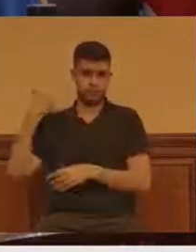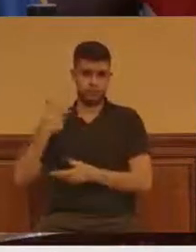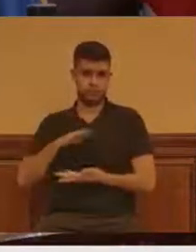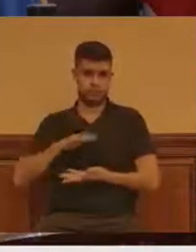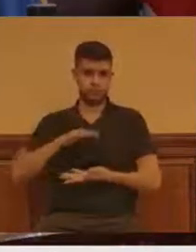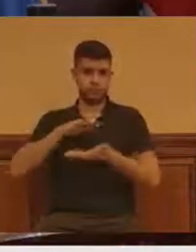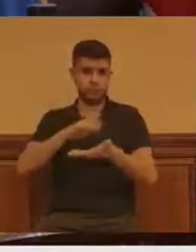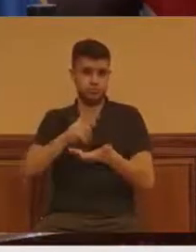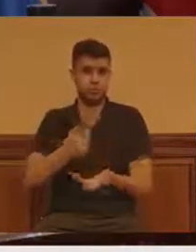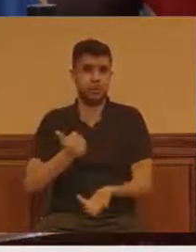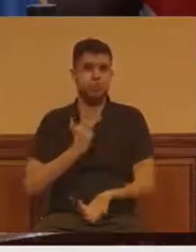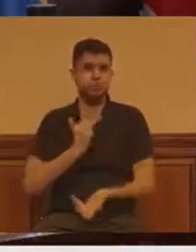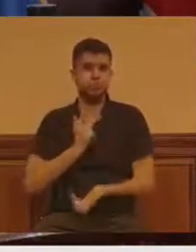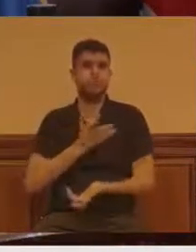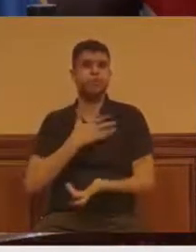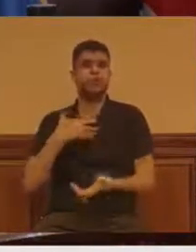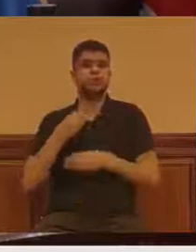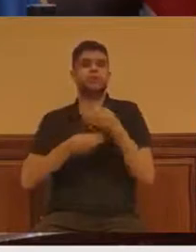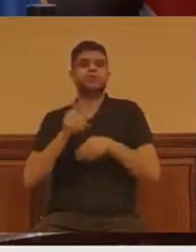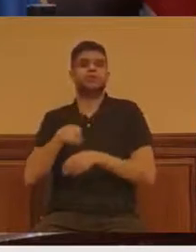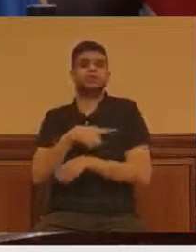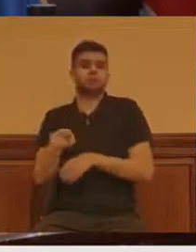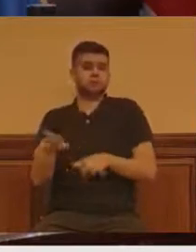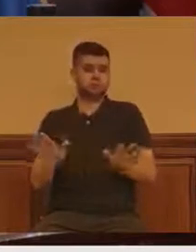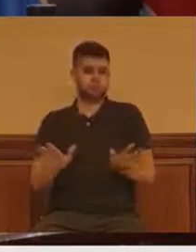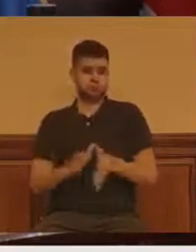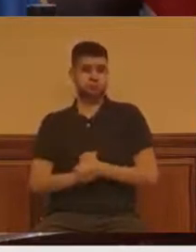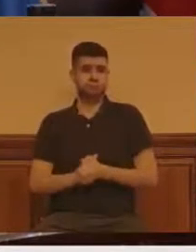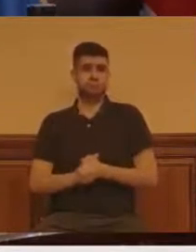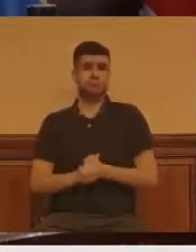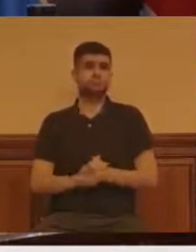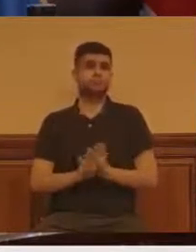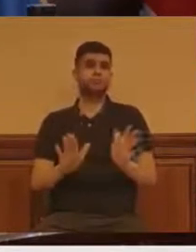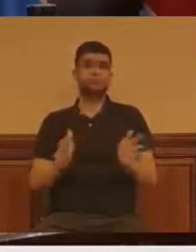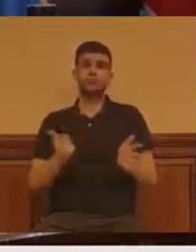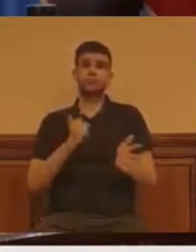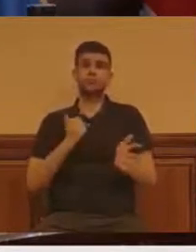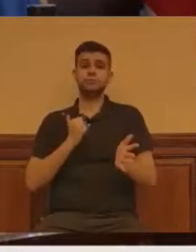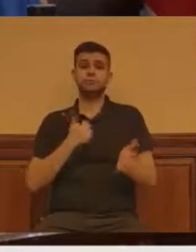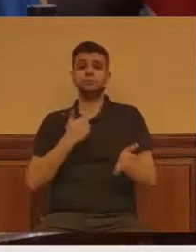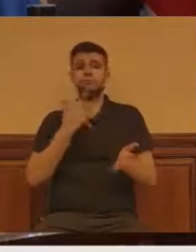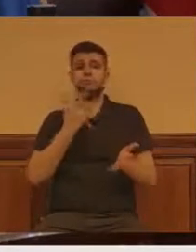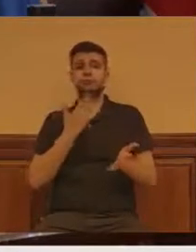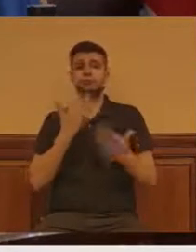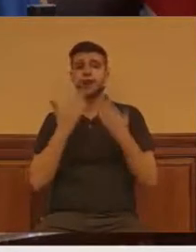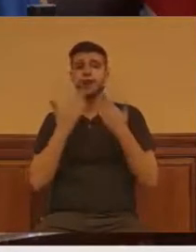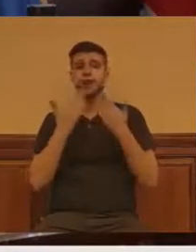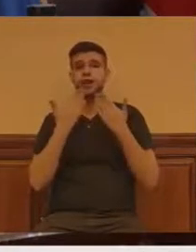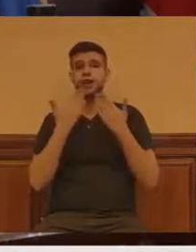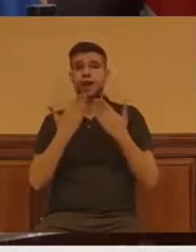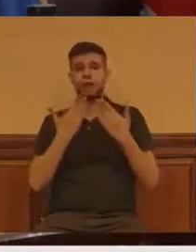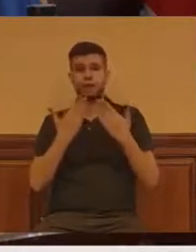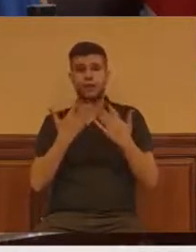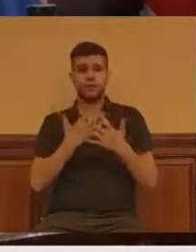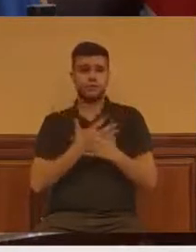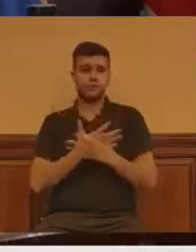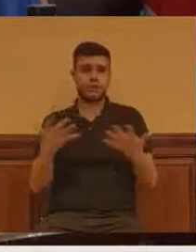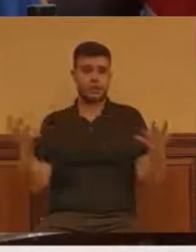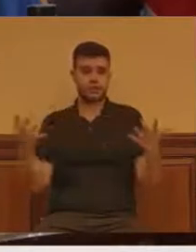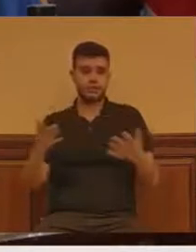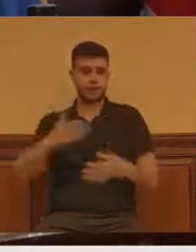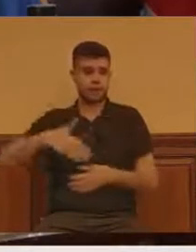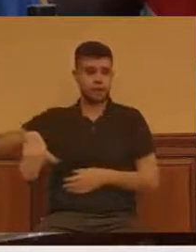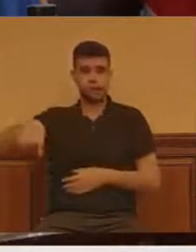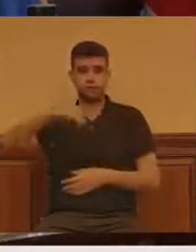Y ya aprovecho para dar las gracias inmensas a todo el personal de